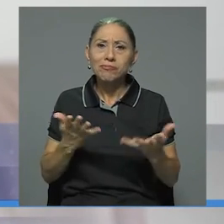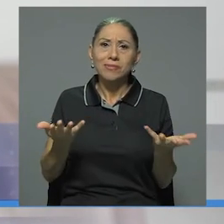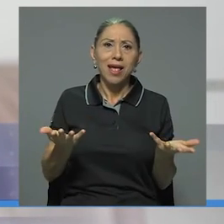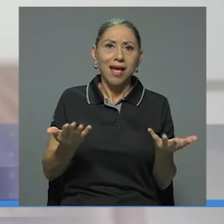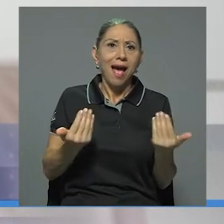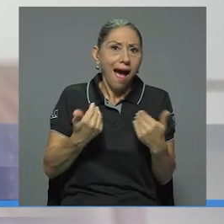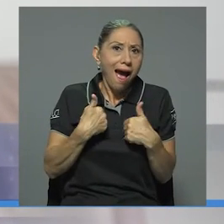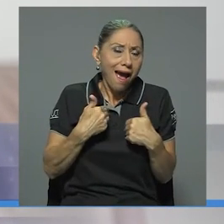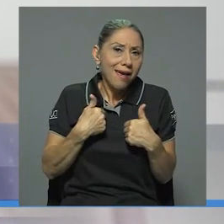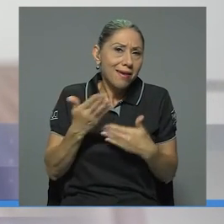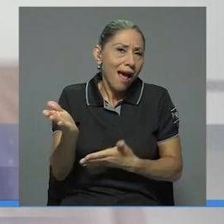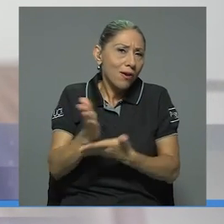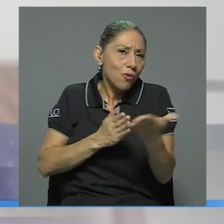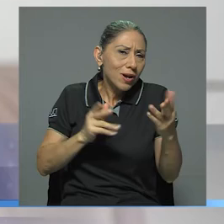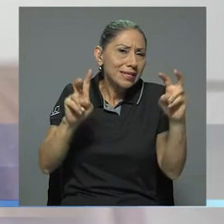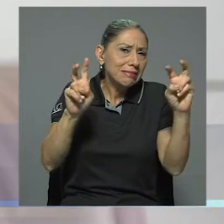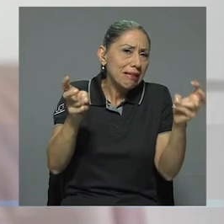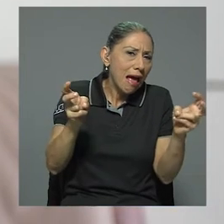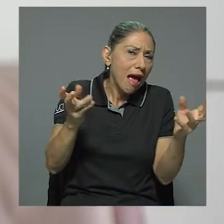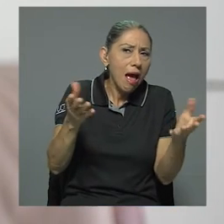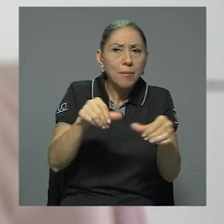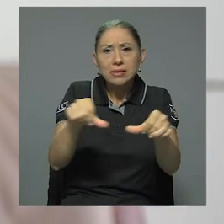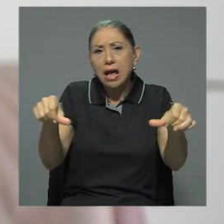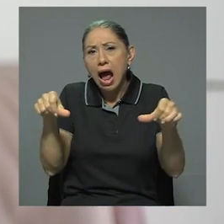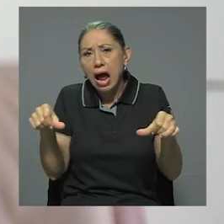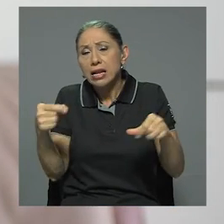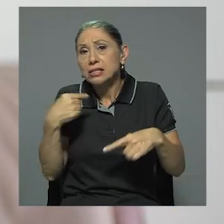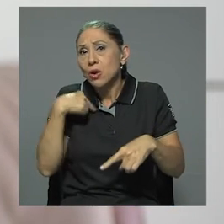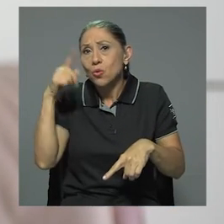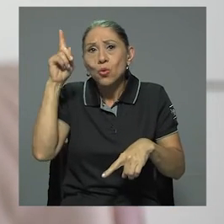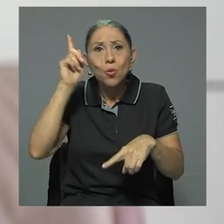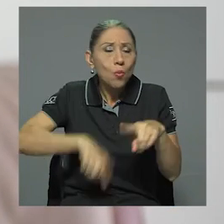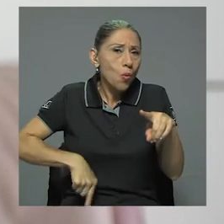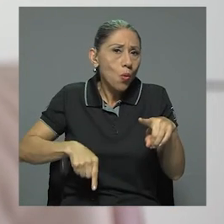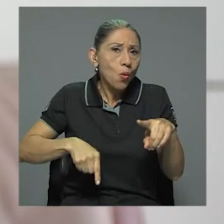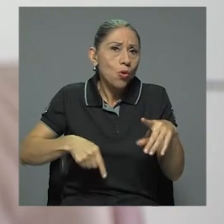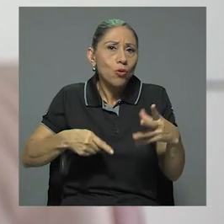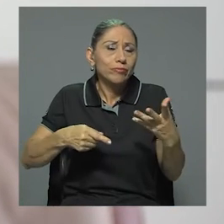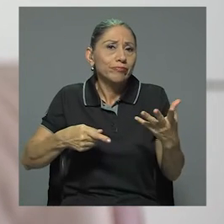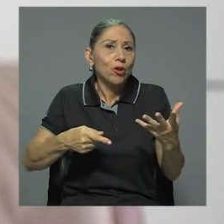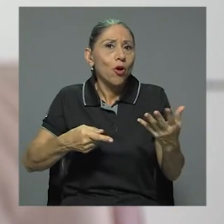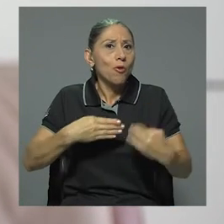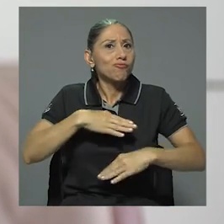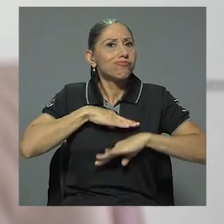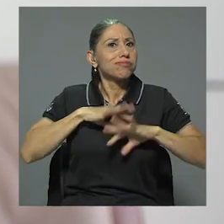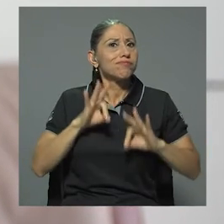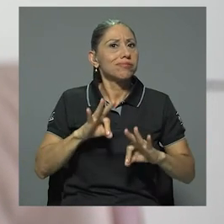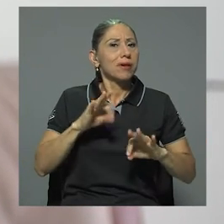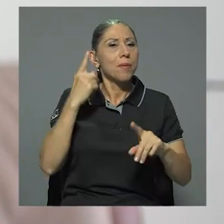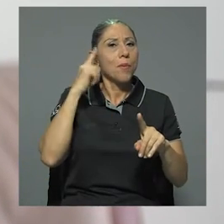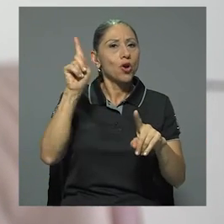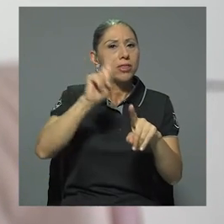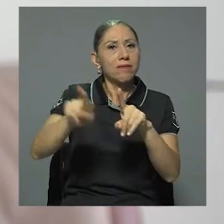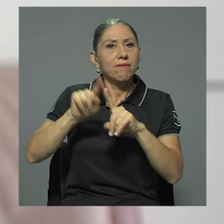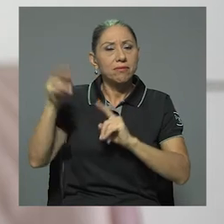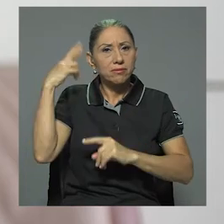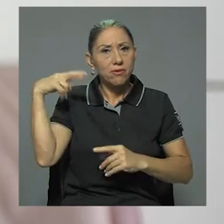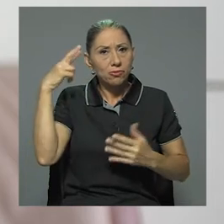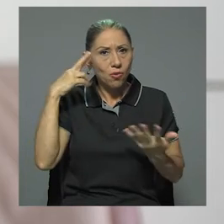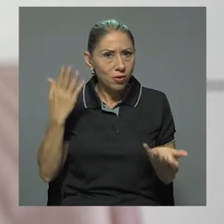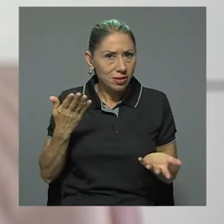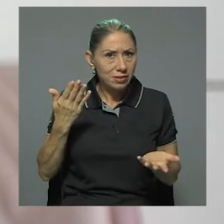áreas en las cuales uno por A o por B no pudo llenar durante su vida, digamos,